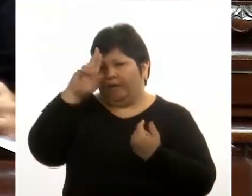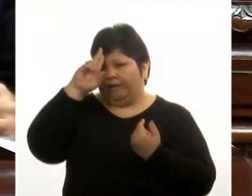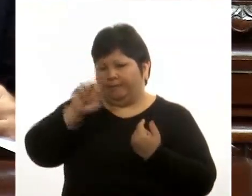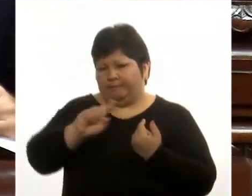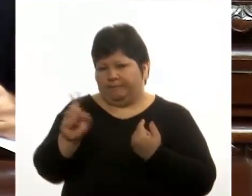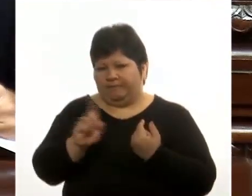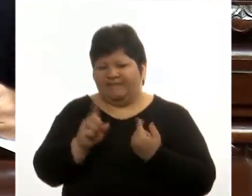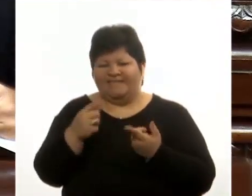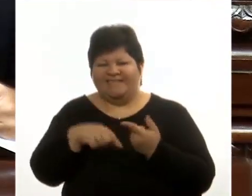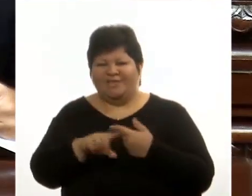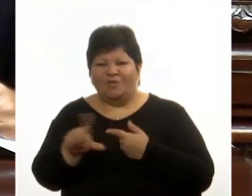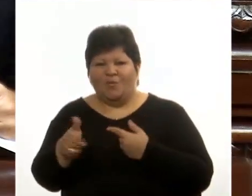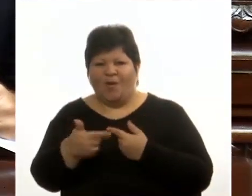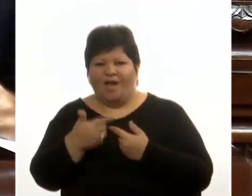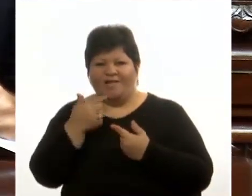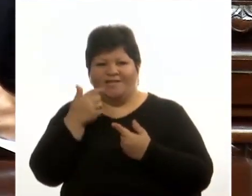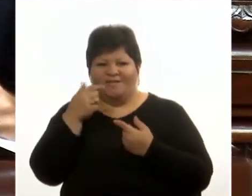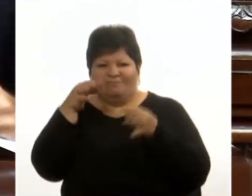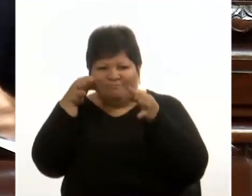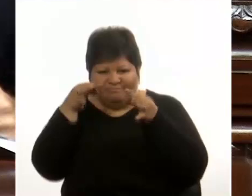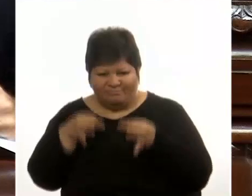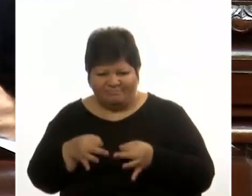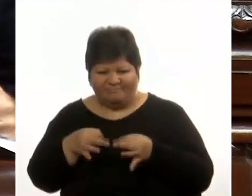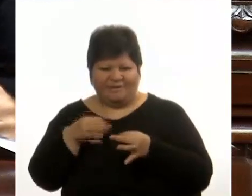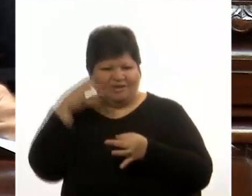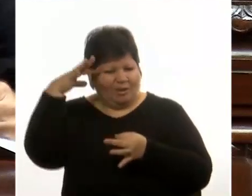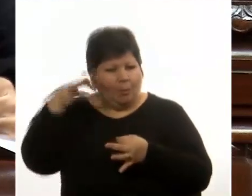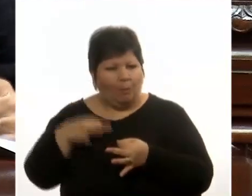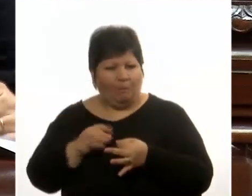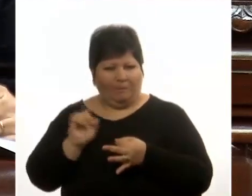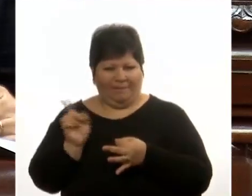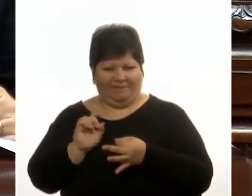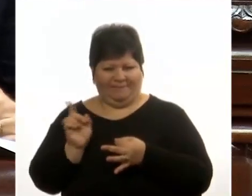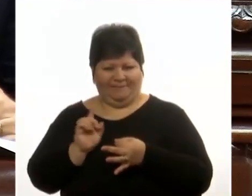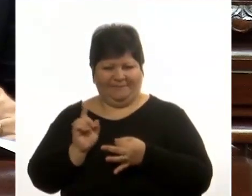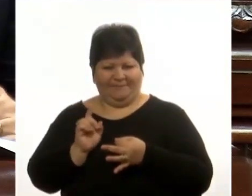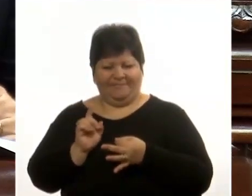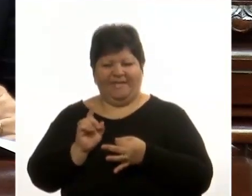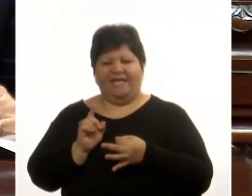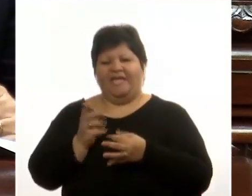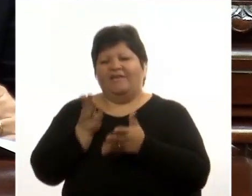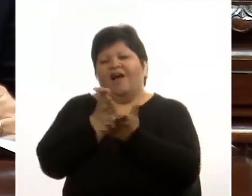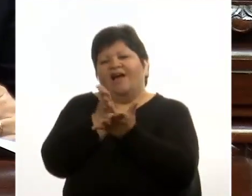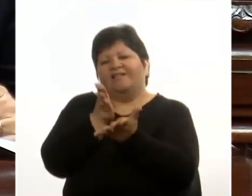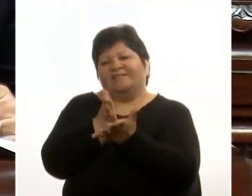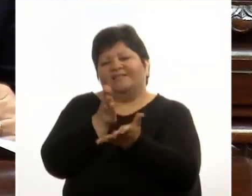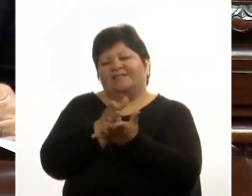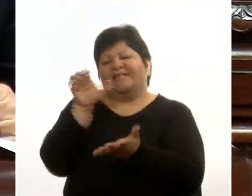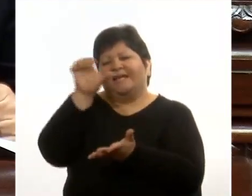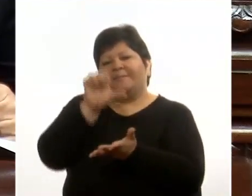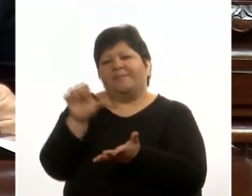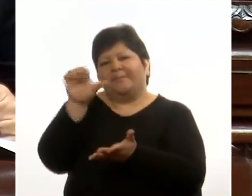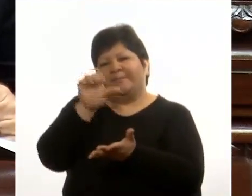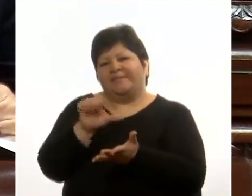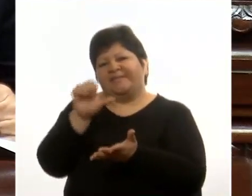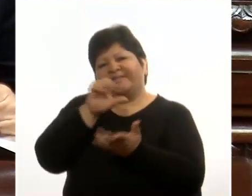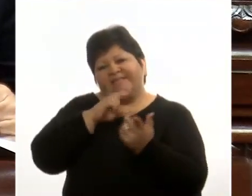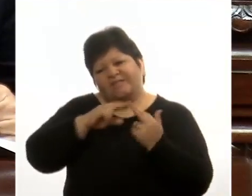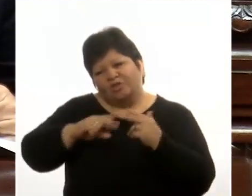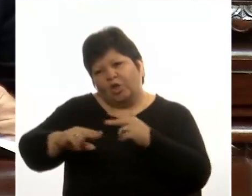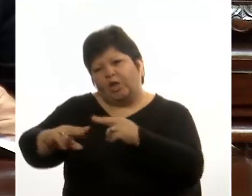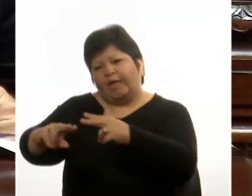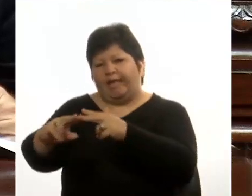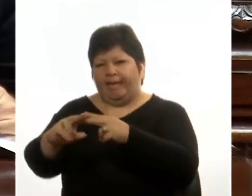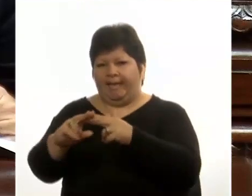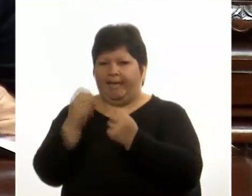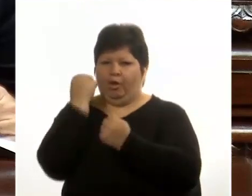Y es que iba a asistir a empresas sostenibles económica y financieramente, decía